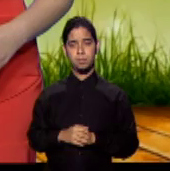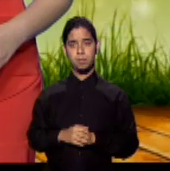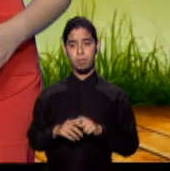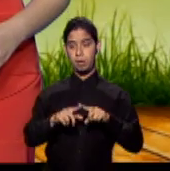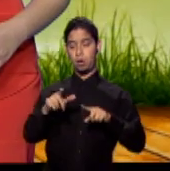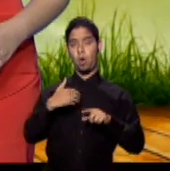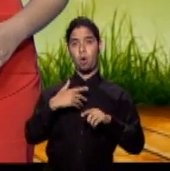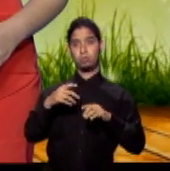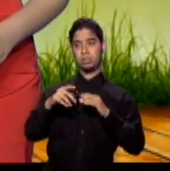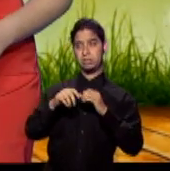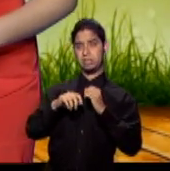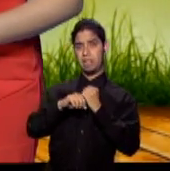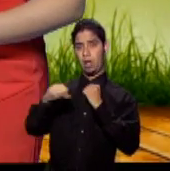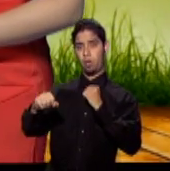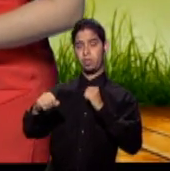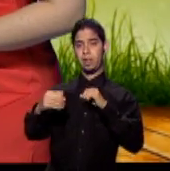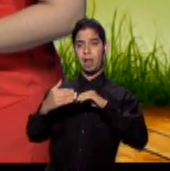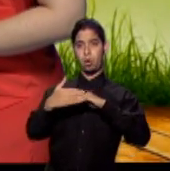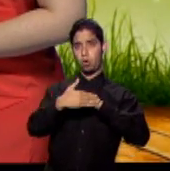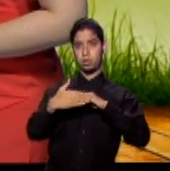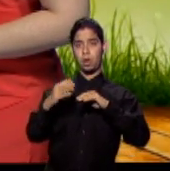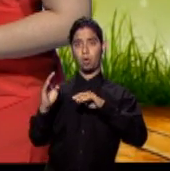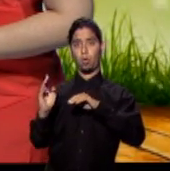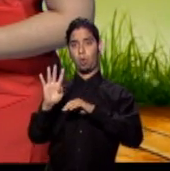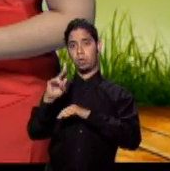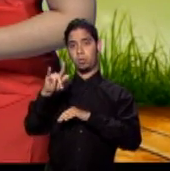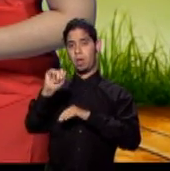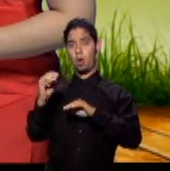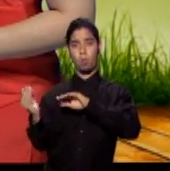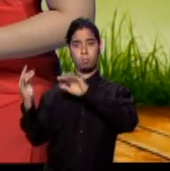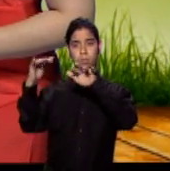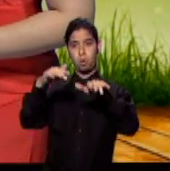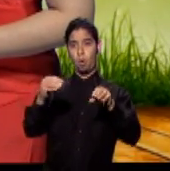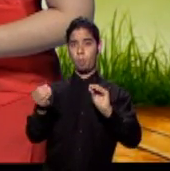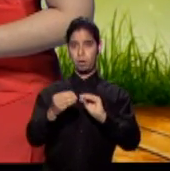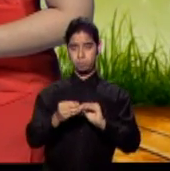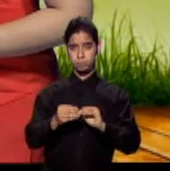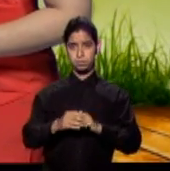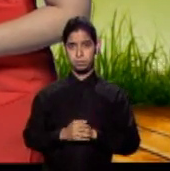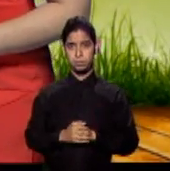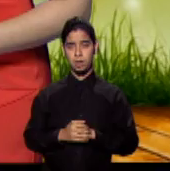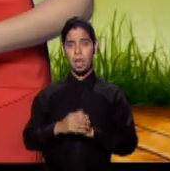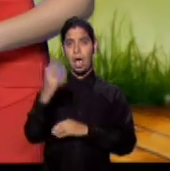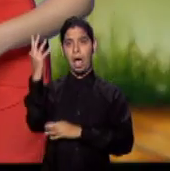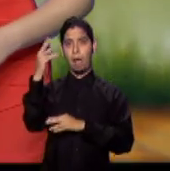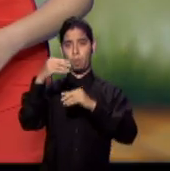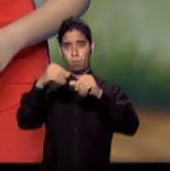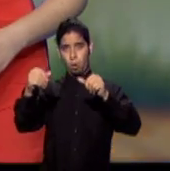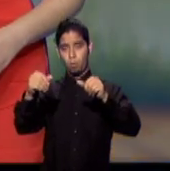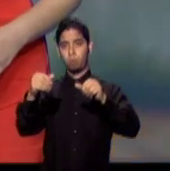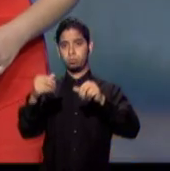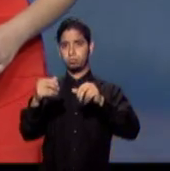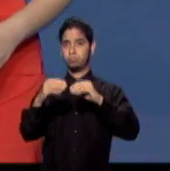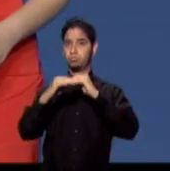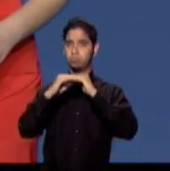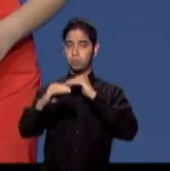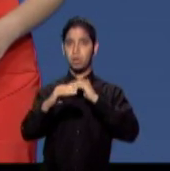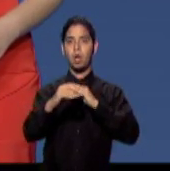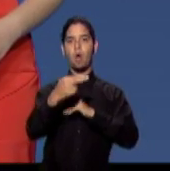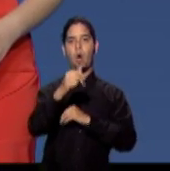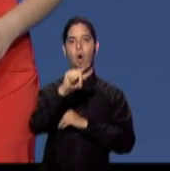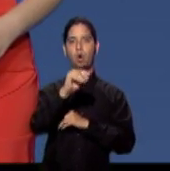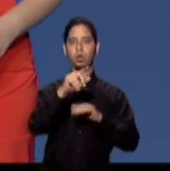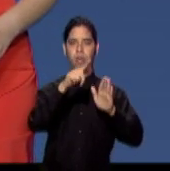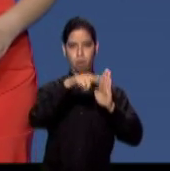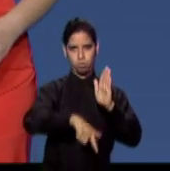pies de altura, así que mucha precaución. Aumentaron los niveles de polen de árbol. Están en niveles moderados. Las esporas de hongos continúan en bajos